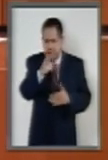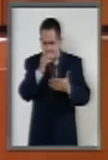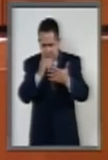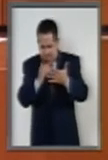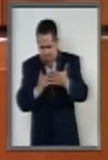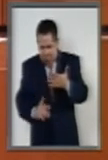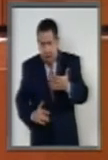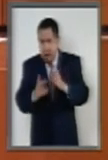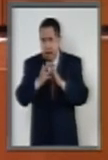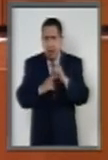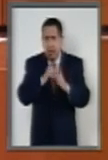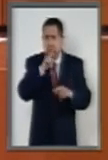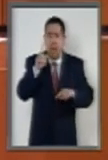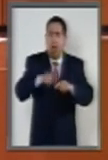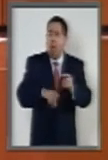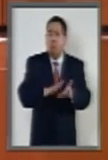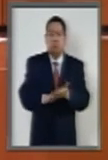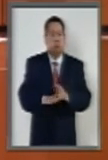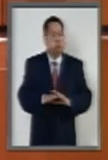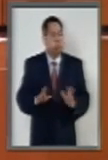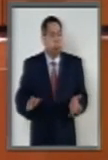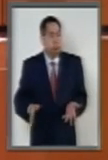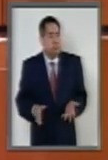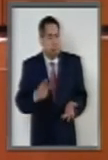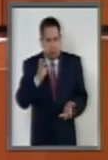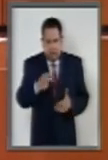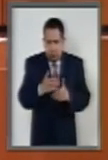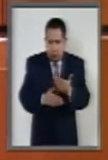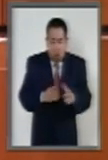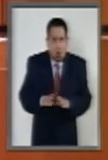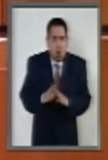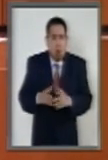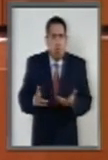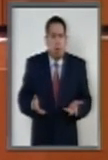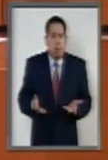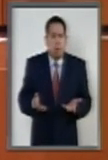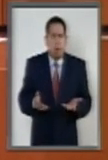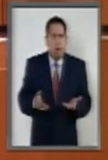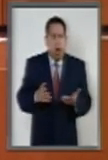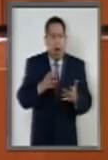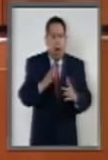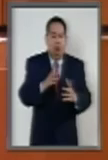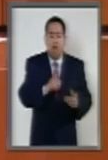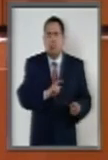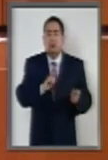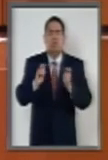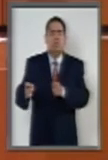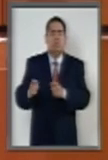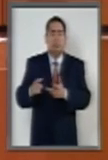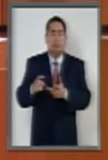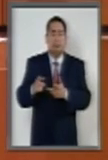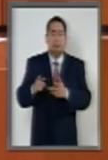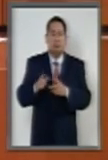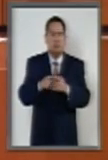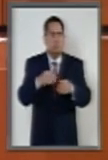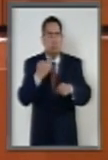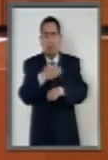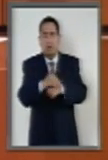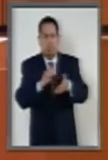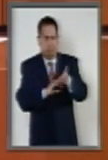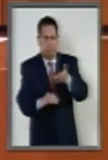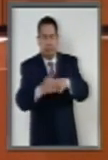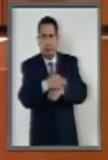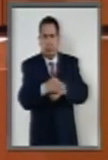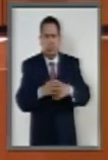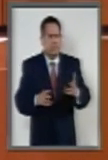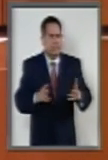las reglas para que este proceso se remite a un transitorio. Por